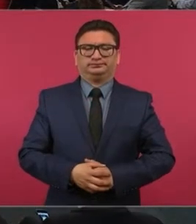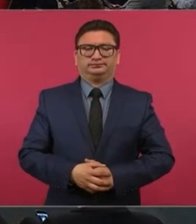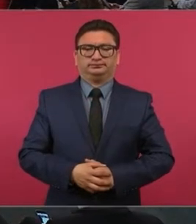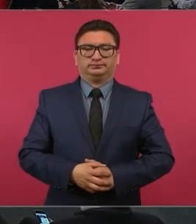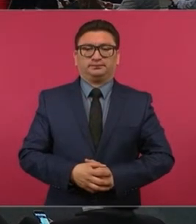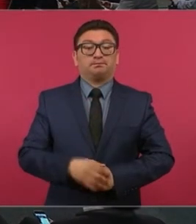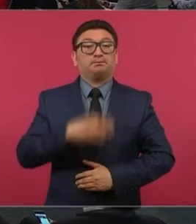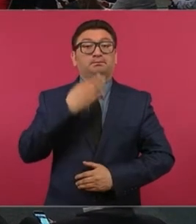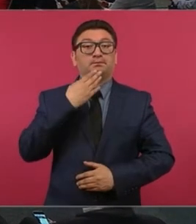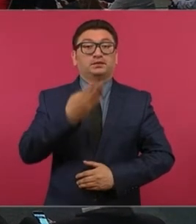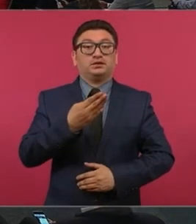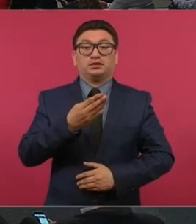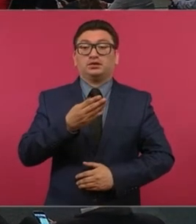Muy bien, vamos con una compañera.